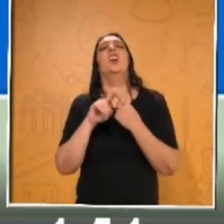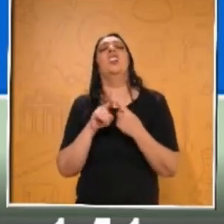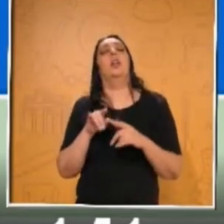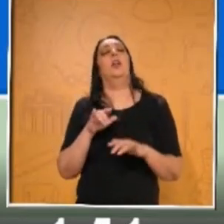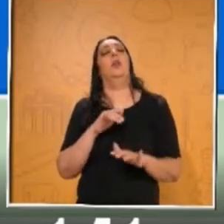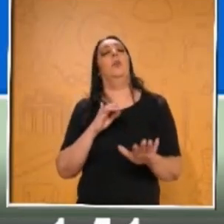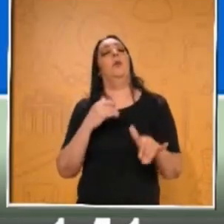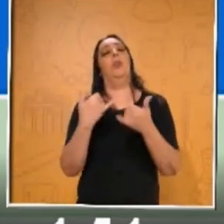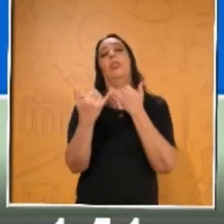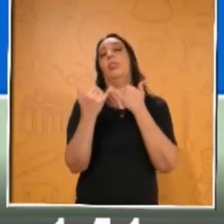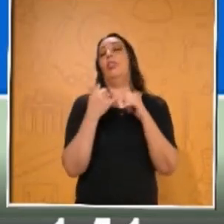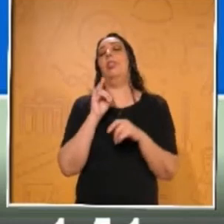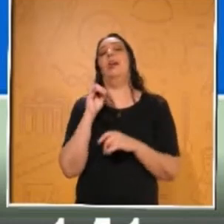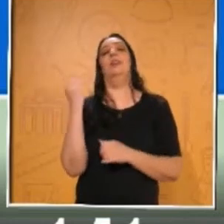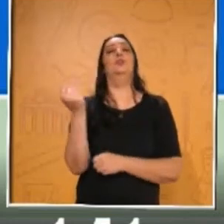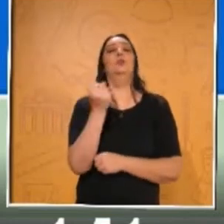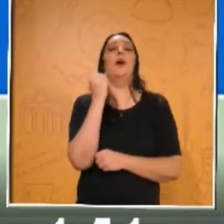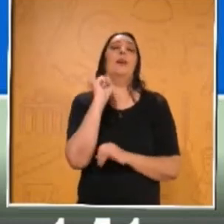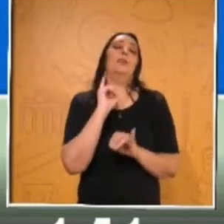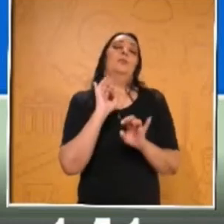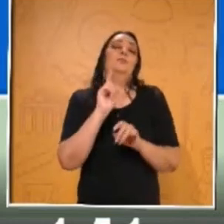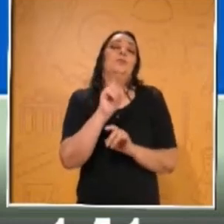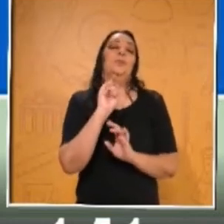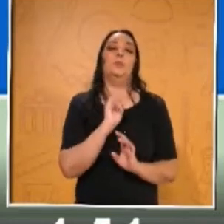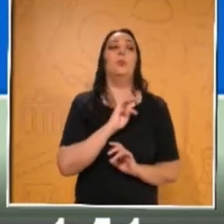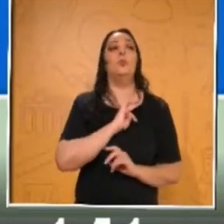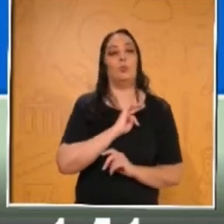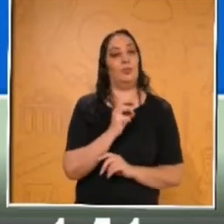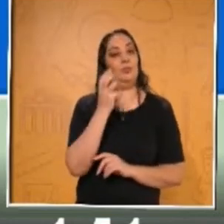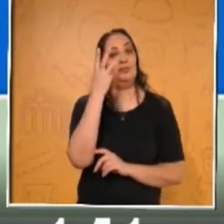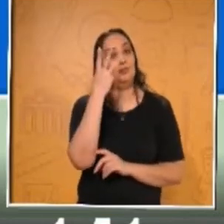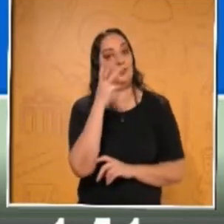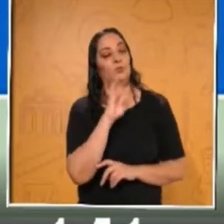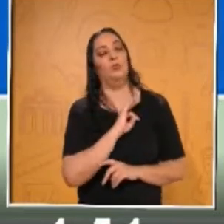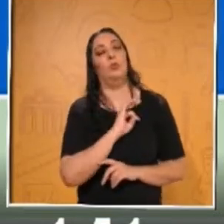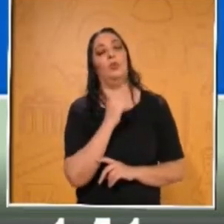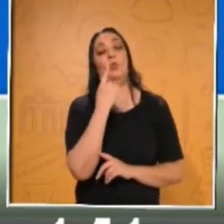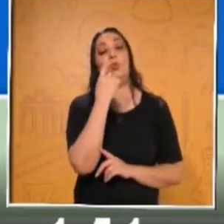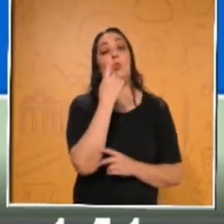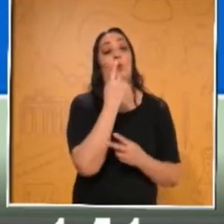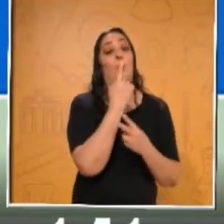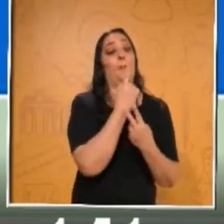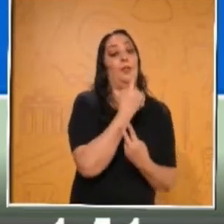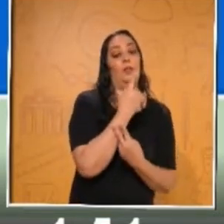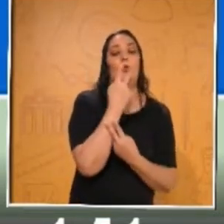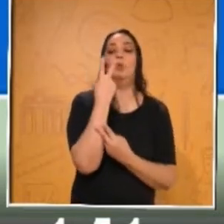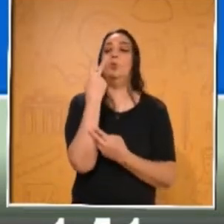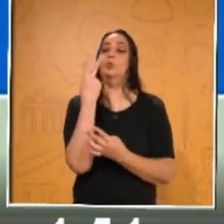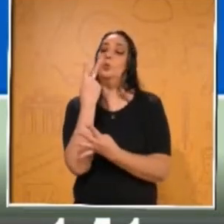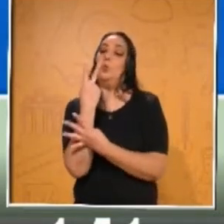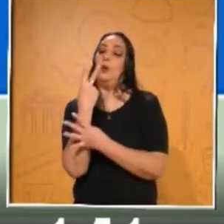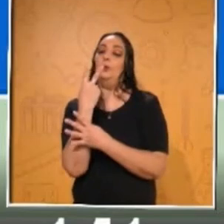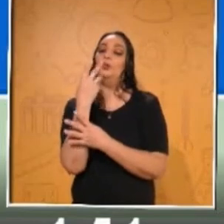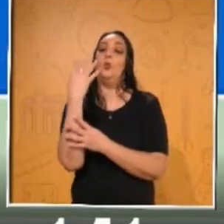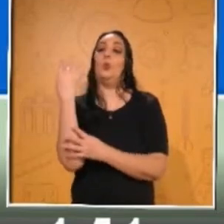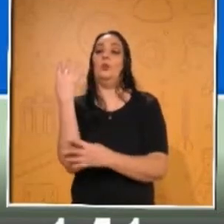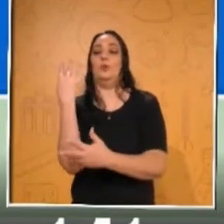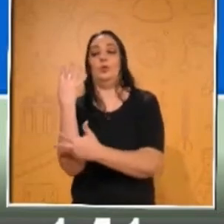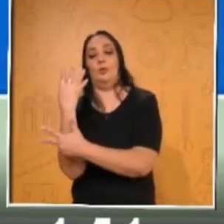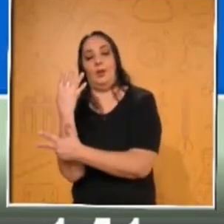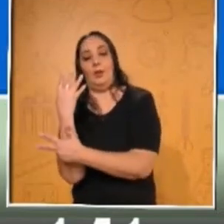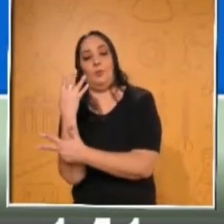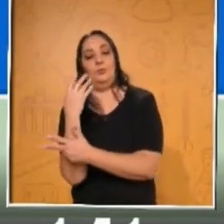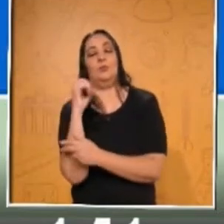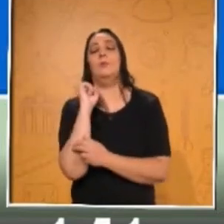dedazo ahí. Pero son tres posibles respuestas correctas, un medio, dos cuartos y cuatro octavos. De igual manera son